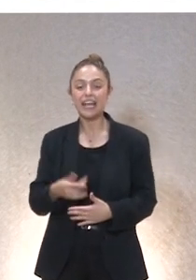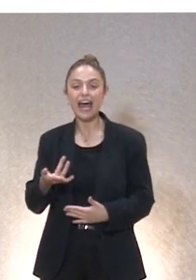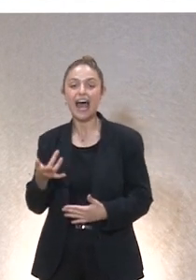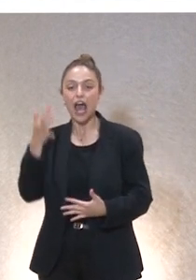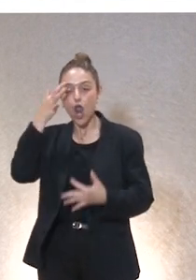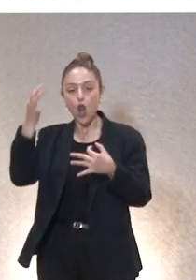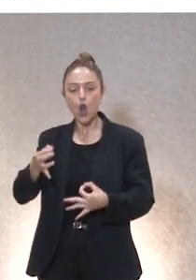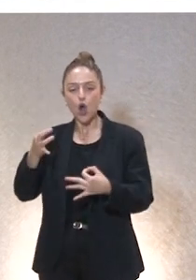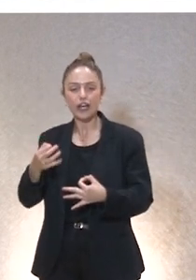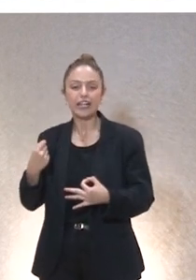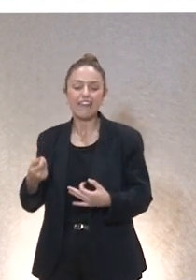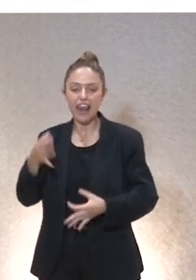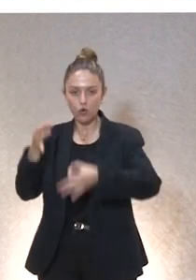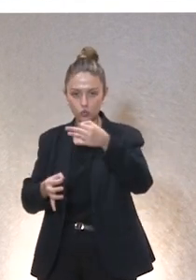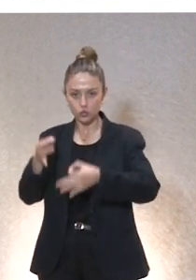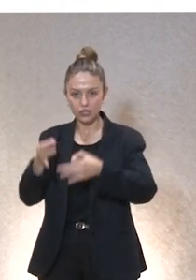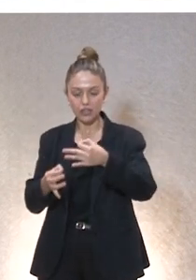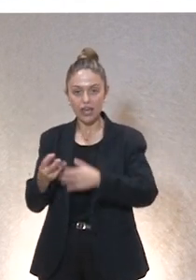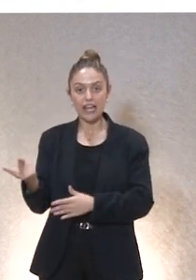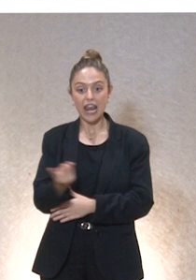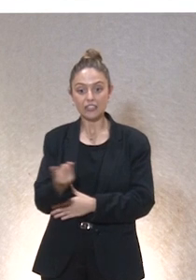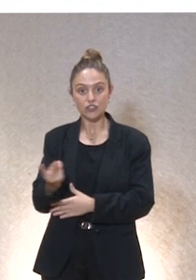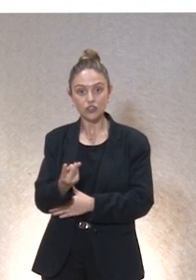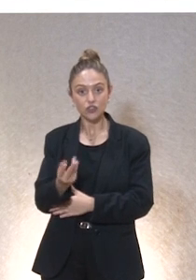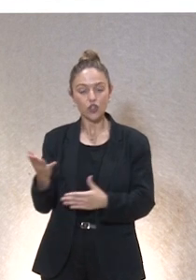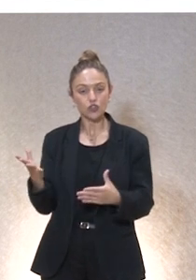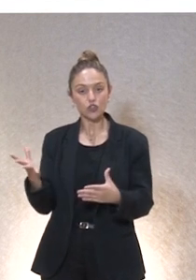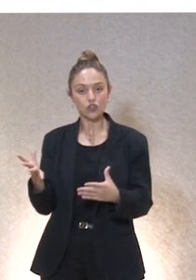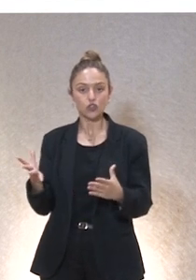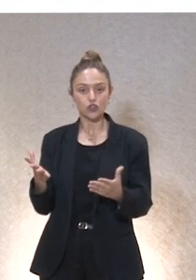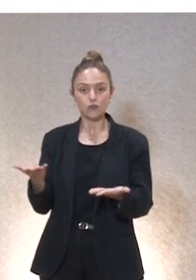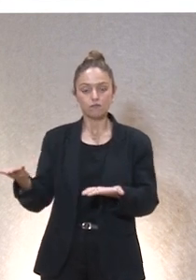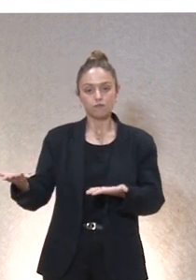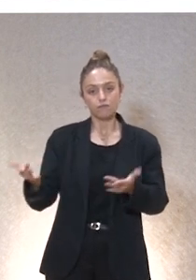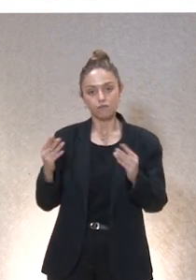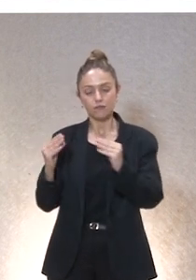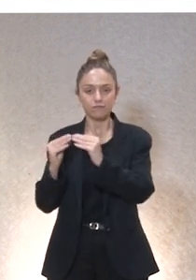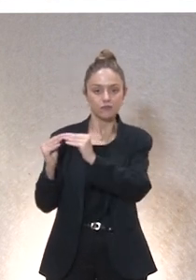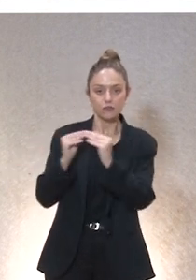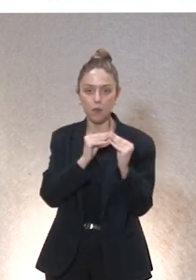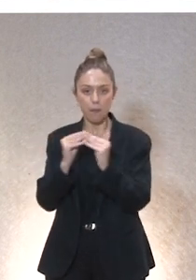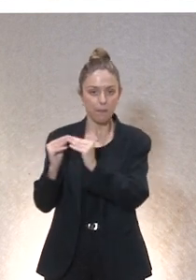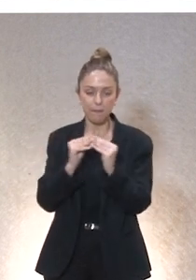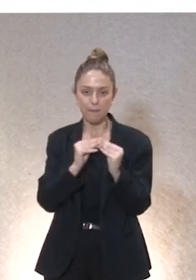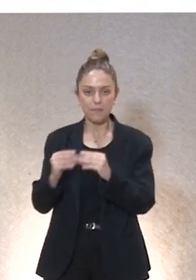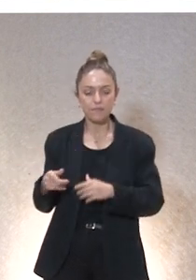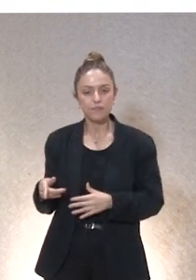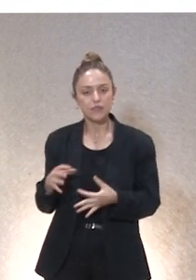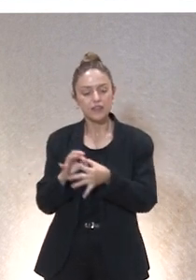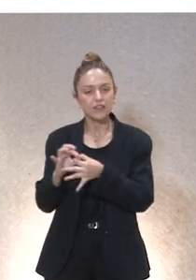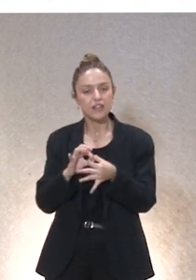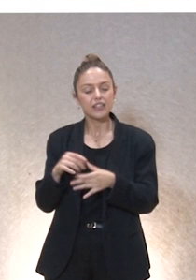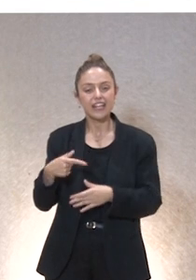justicia y las dos son complementarias por lo tanto los profesionales que tenemos que formar y el buen cuidado que tenemos que promover